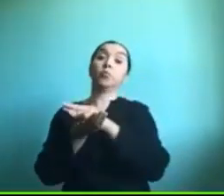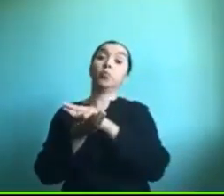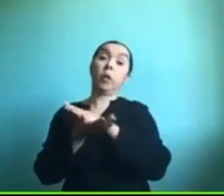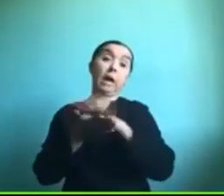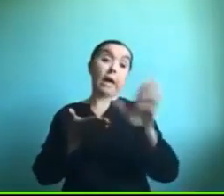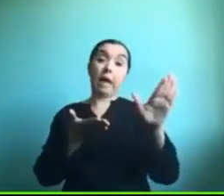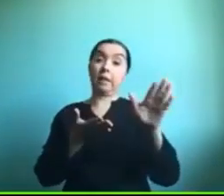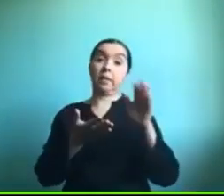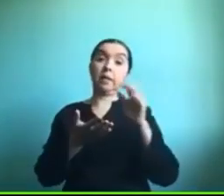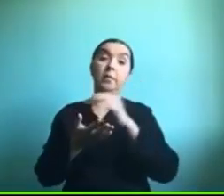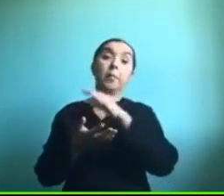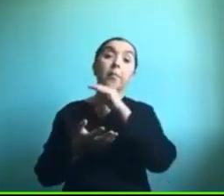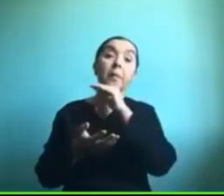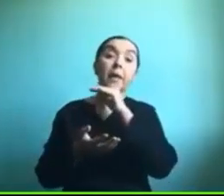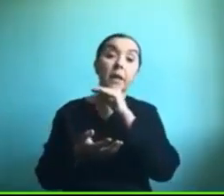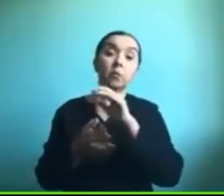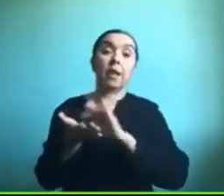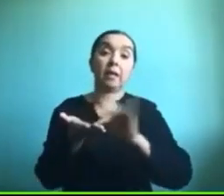manejar desde la tablet